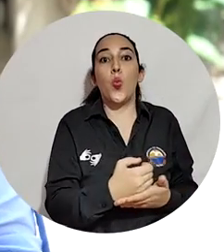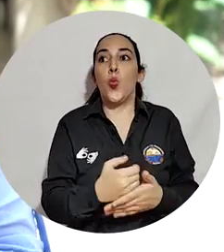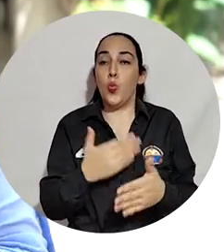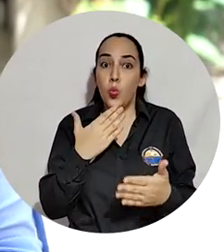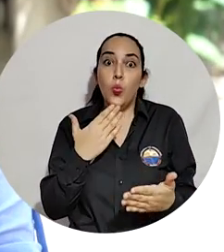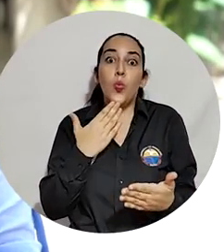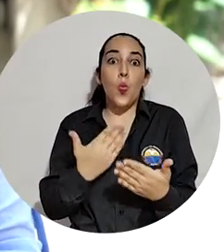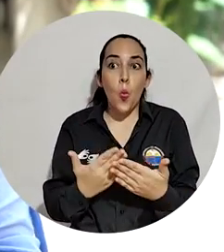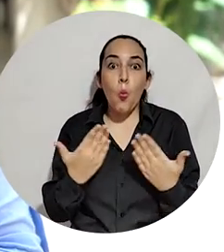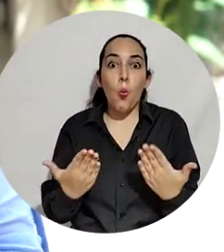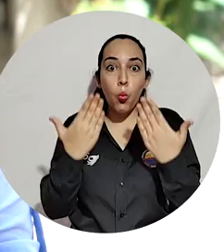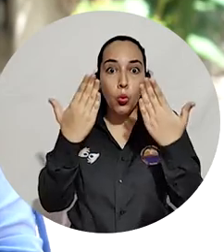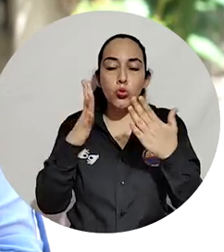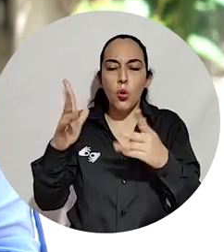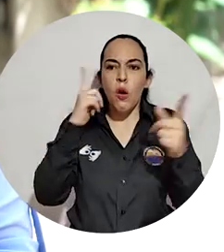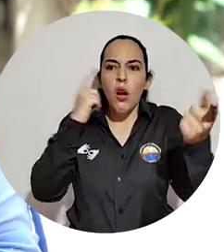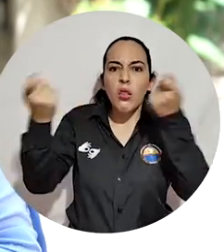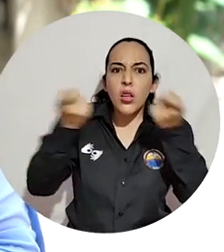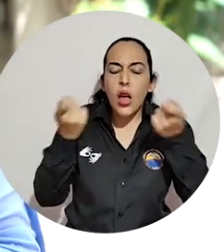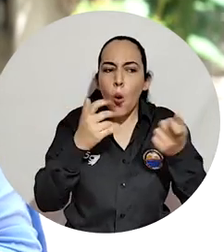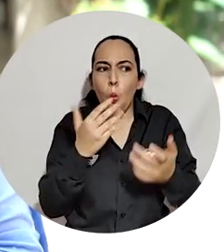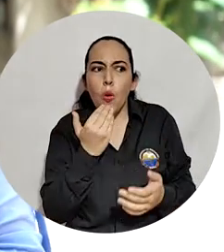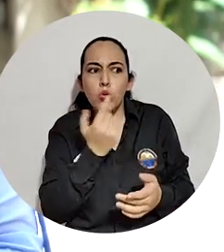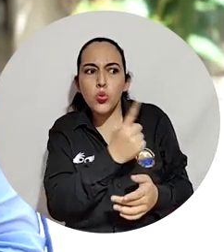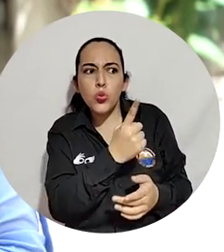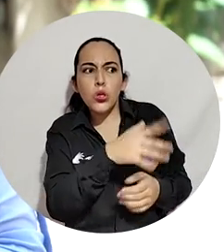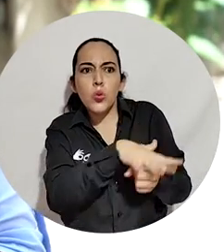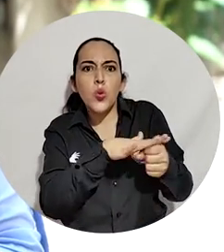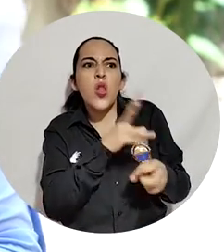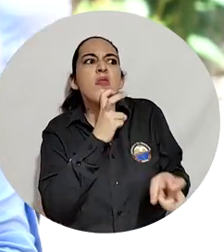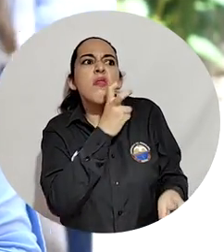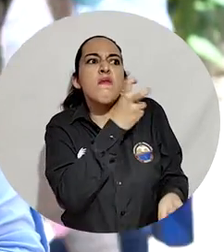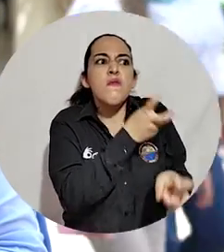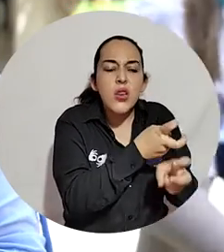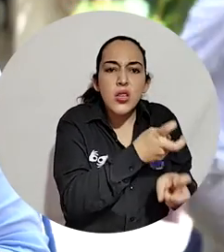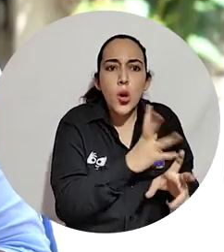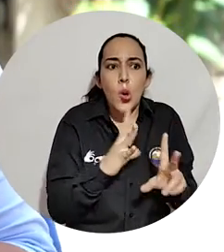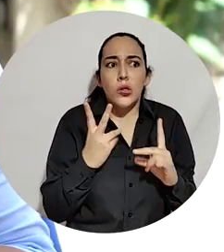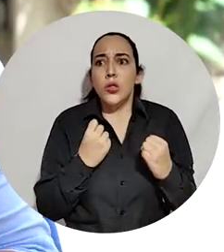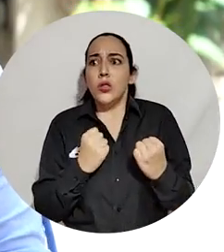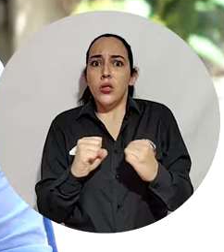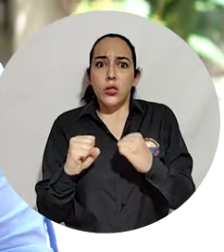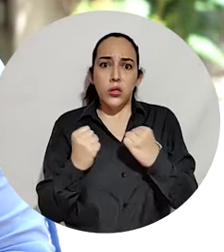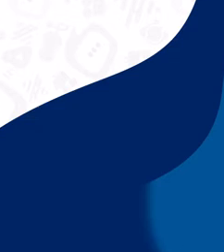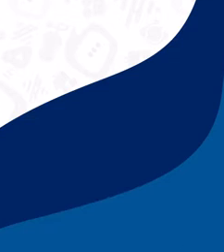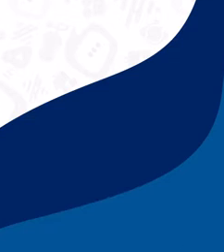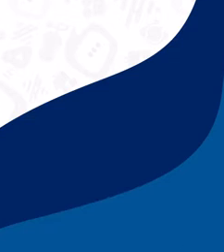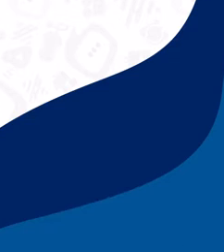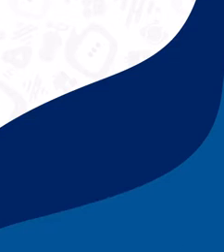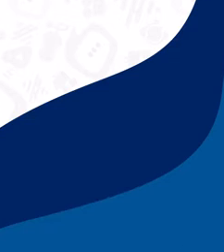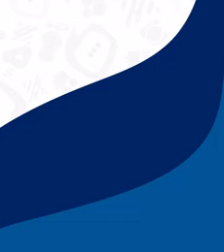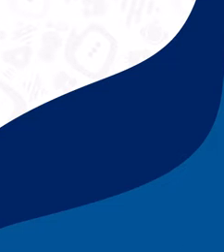Y qué bueno poder tener herramientas para identificar cuándo es un momento de crisis, cuándo es un momento de ansiedad.